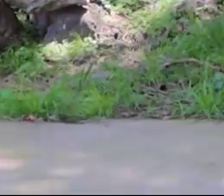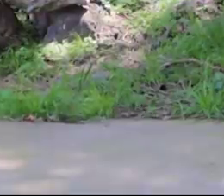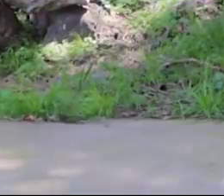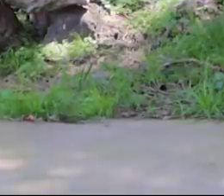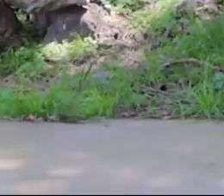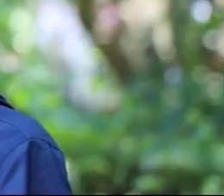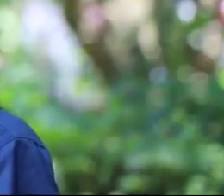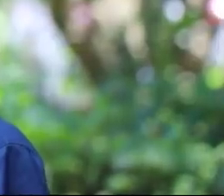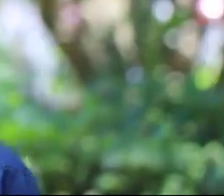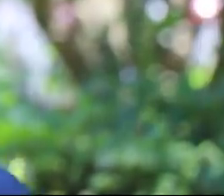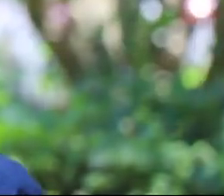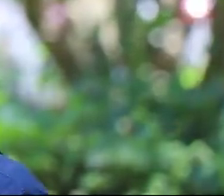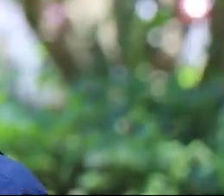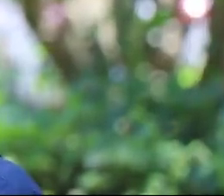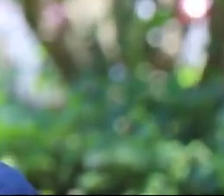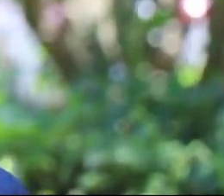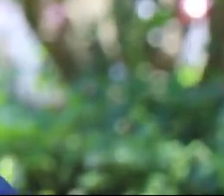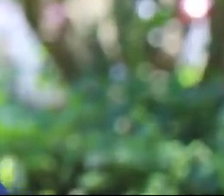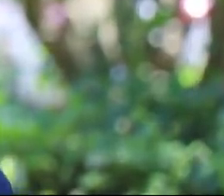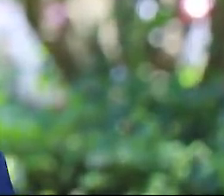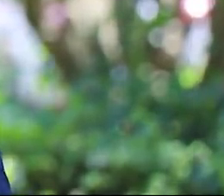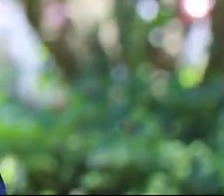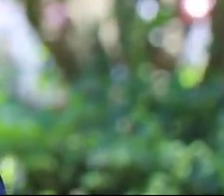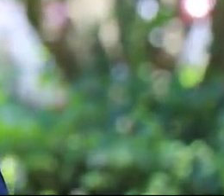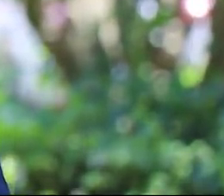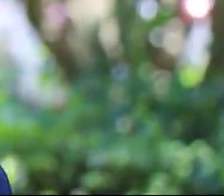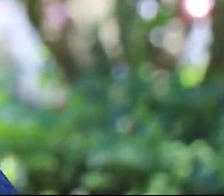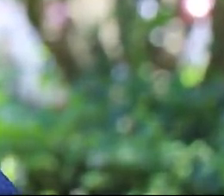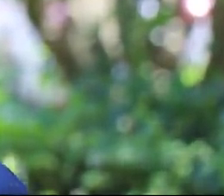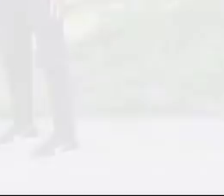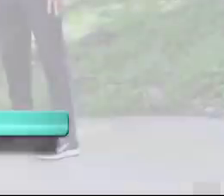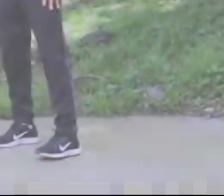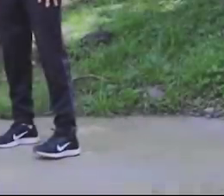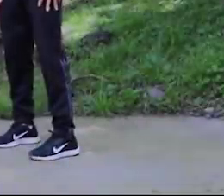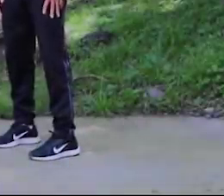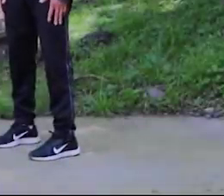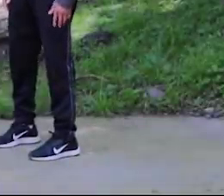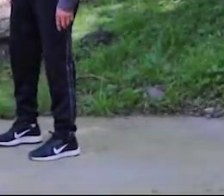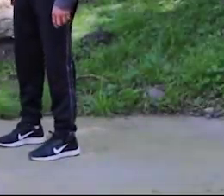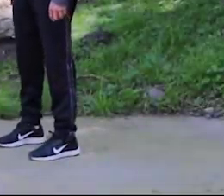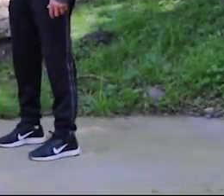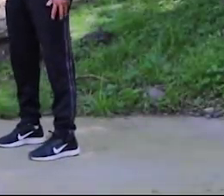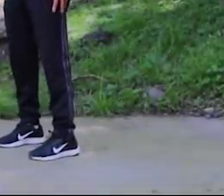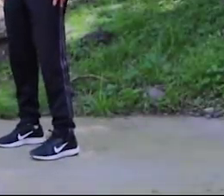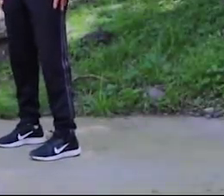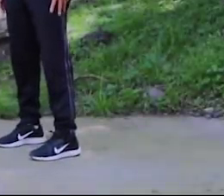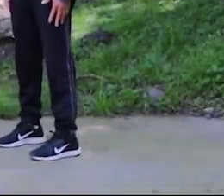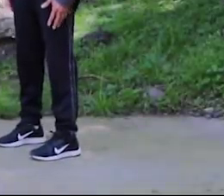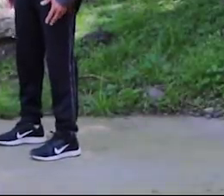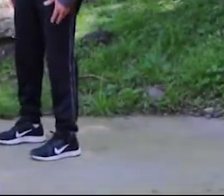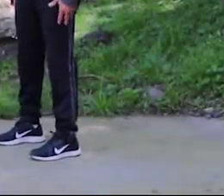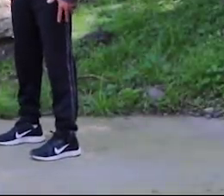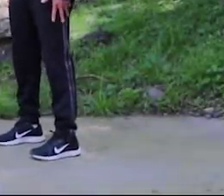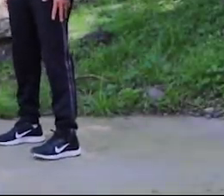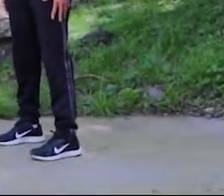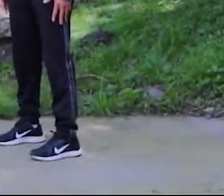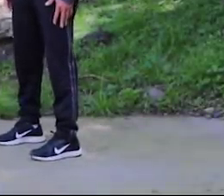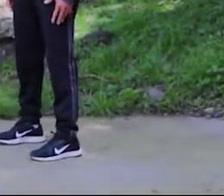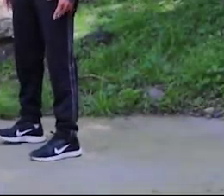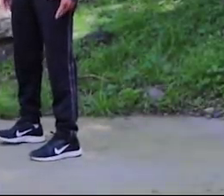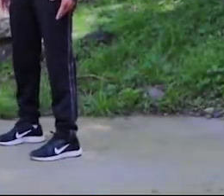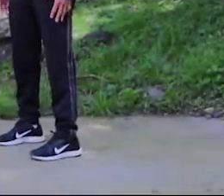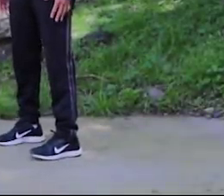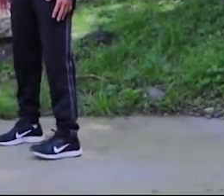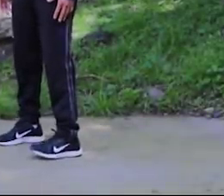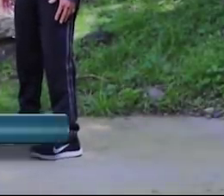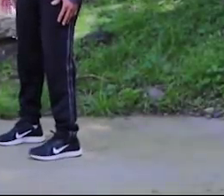Bien. Una más. Otra. Ok, Irving. Nos vamos a parar. Abrimos nuestro compás.